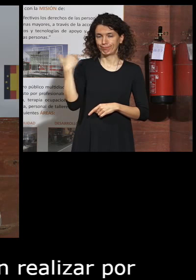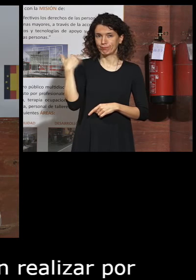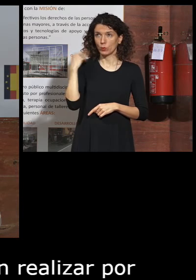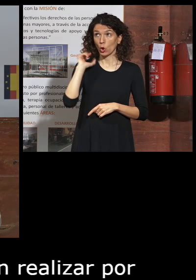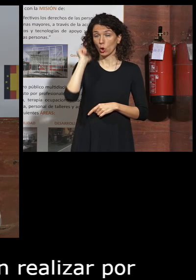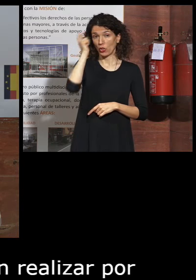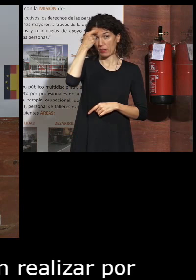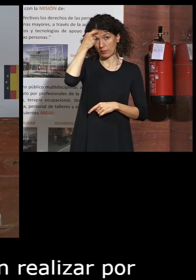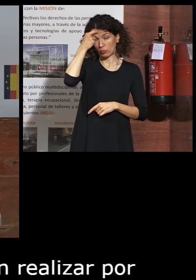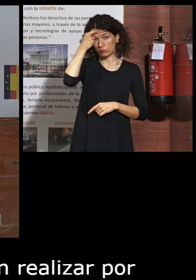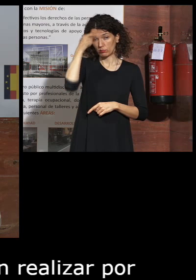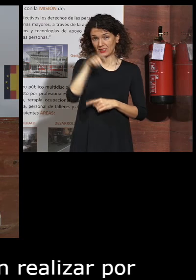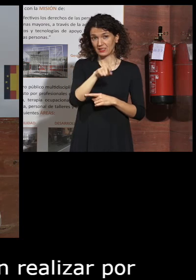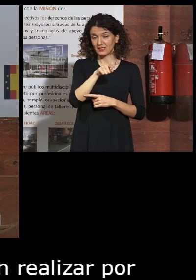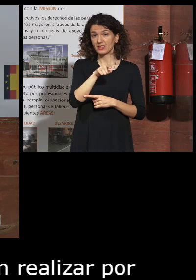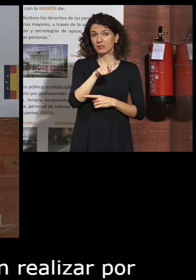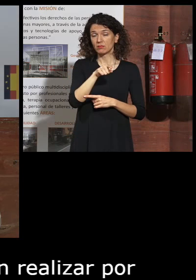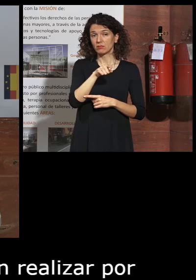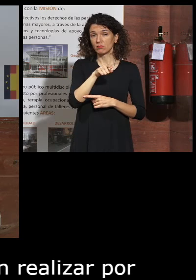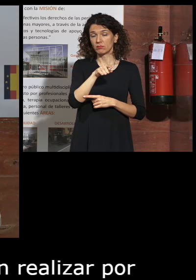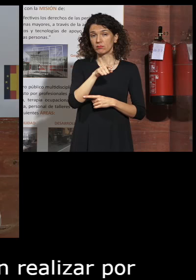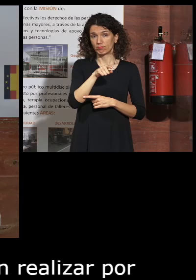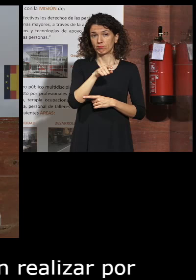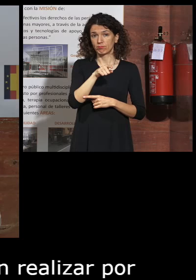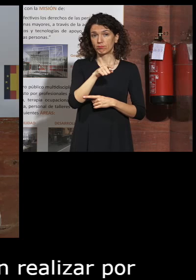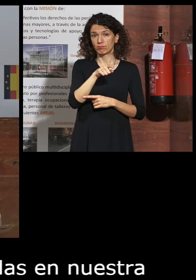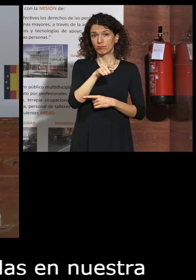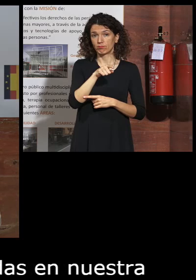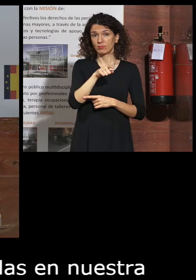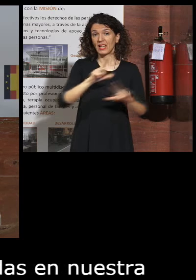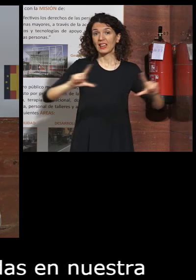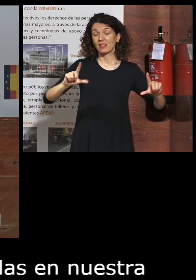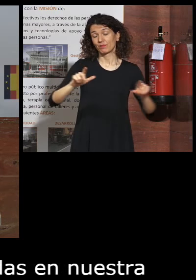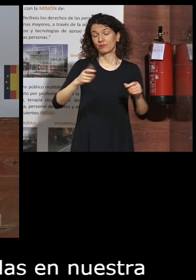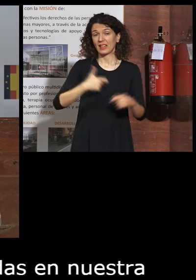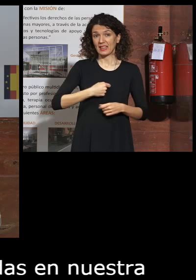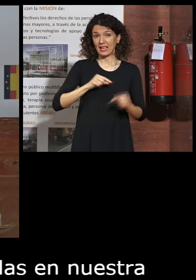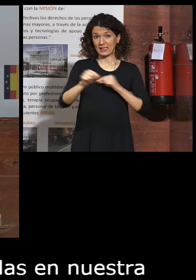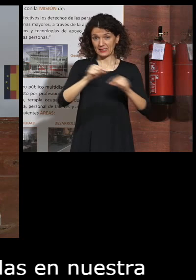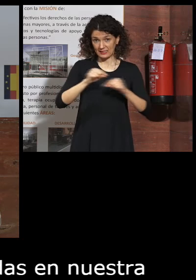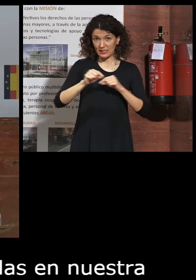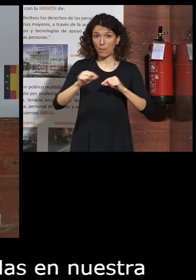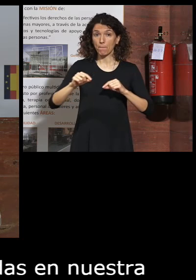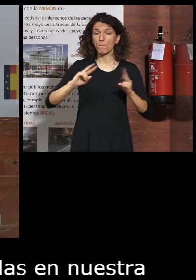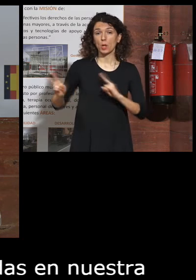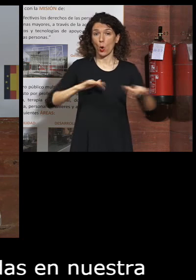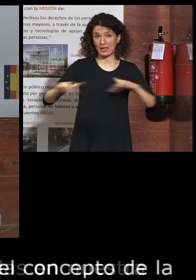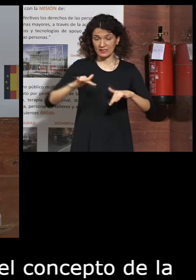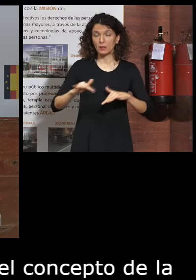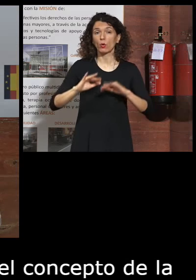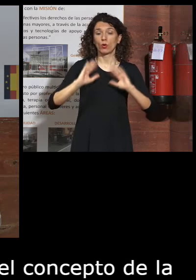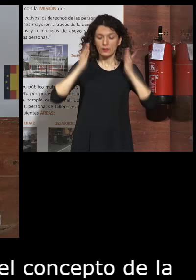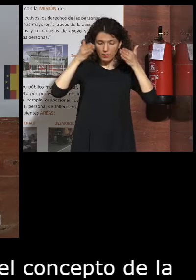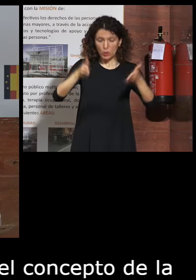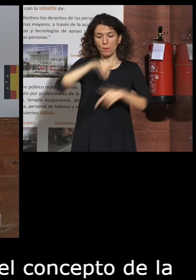concepto de la teleasistencia proactiva de ocuparse de personas mayores